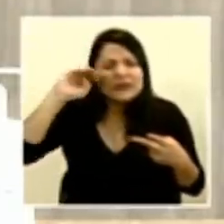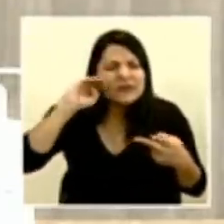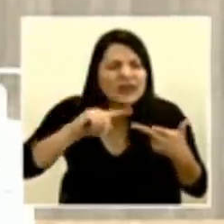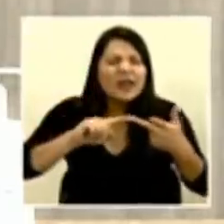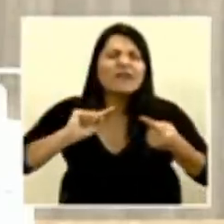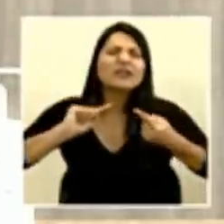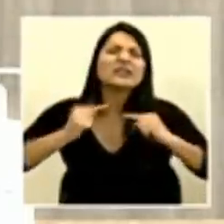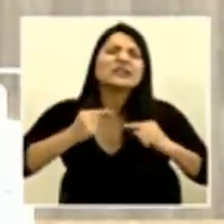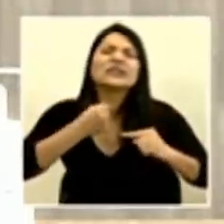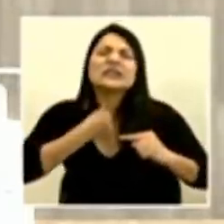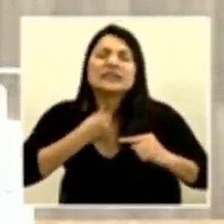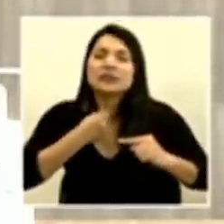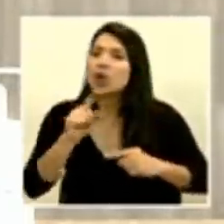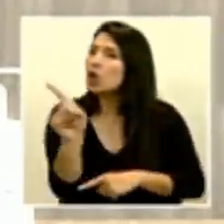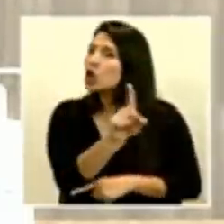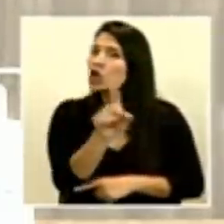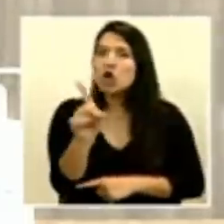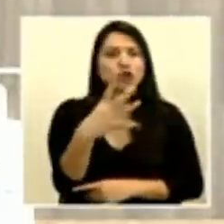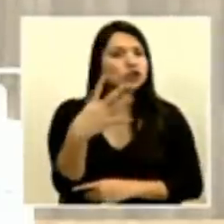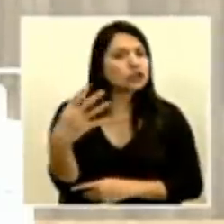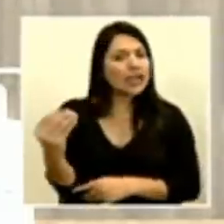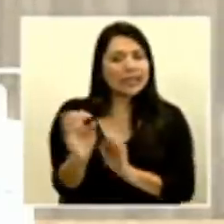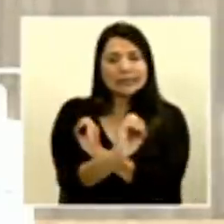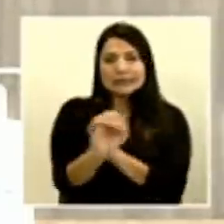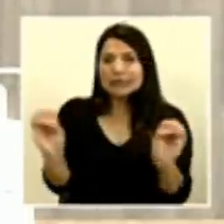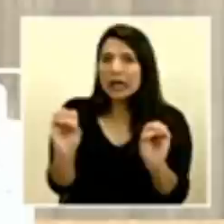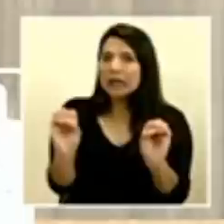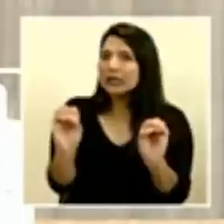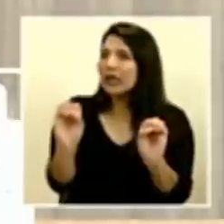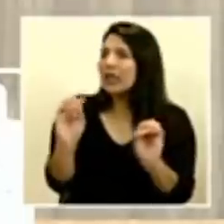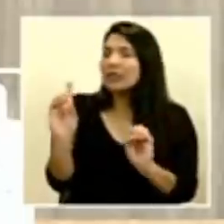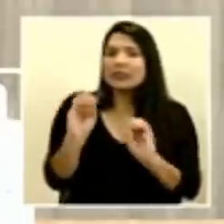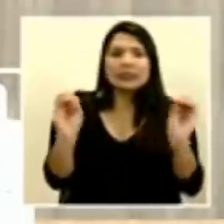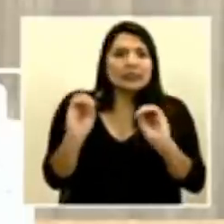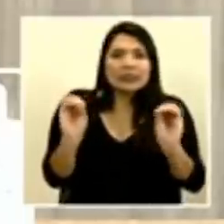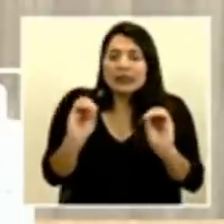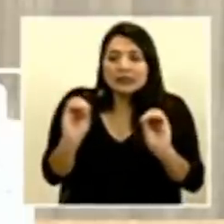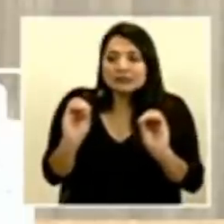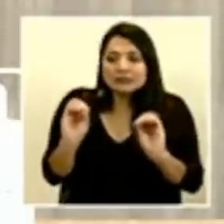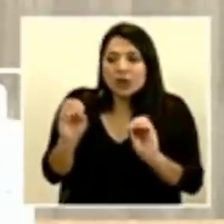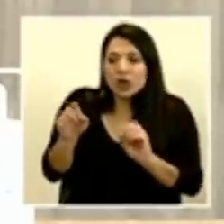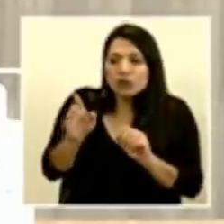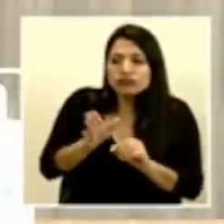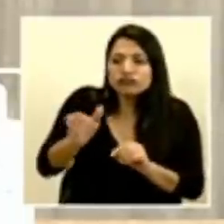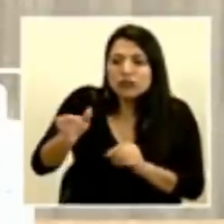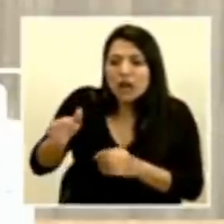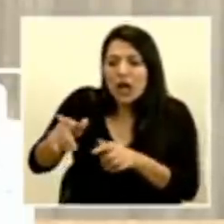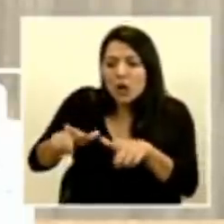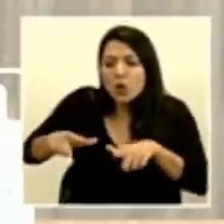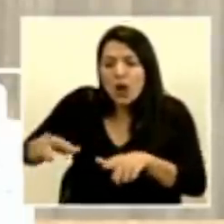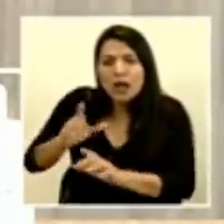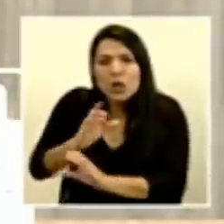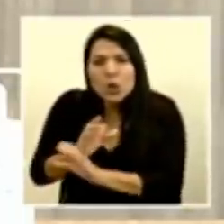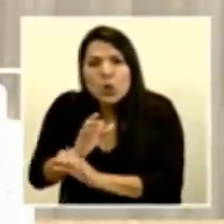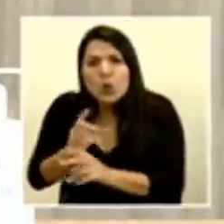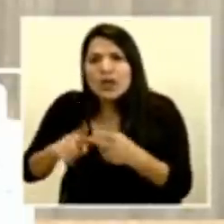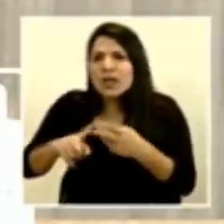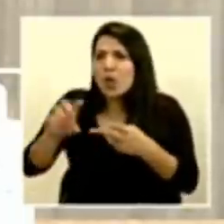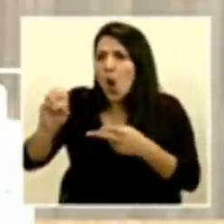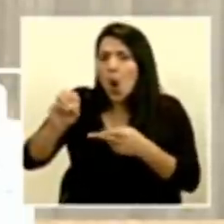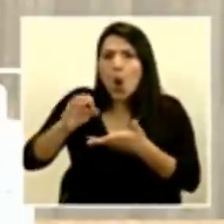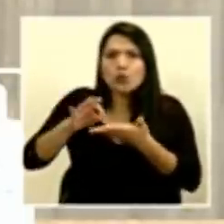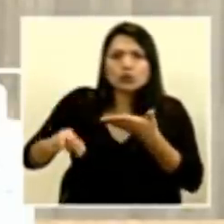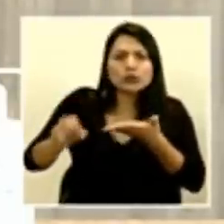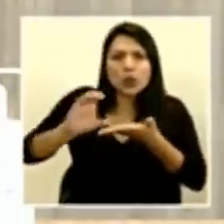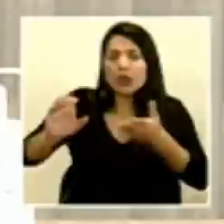por qué estar saliendo a ningún lugar, ni al centro de cuido, ni a ningún lugar educativo que en este momento todavía están suspendidas la mayoría de